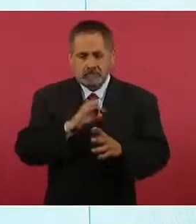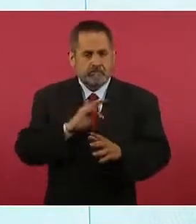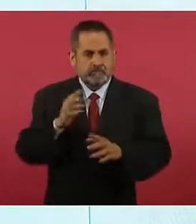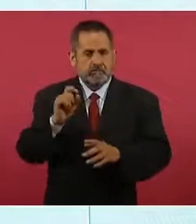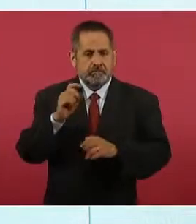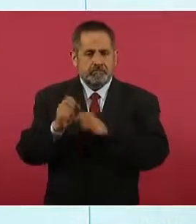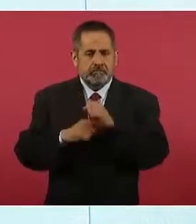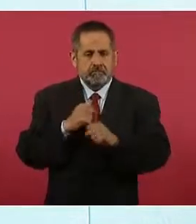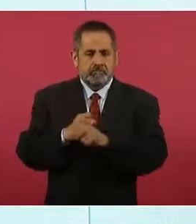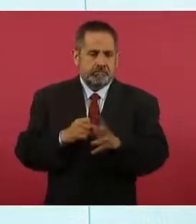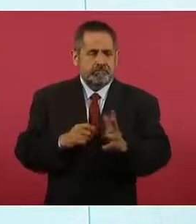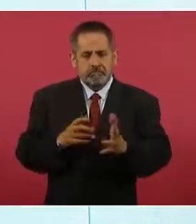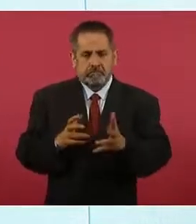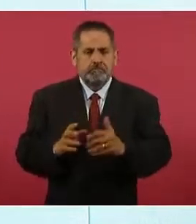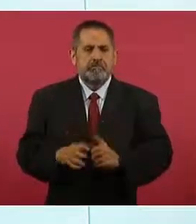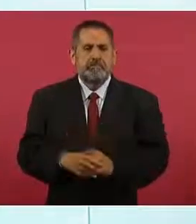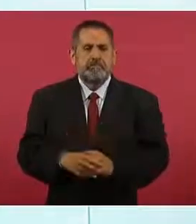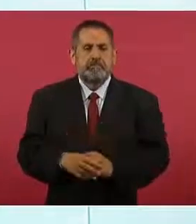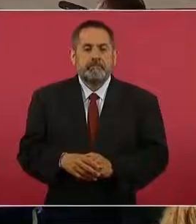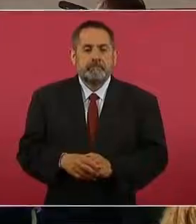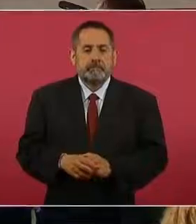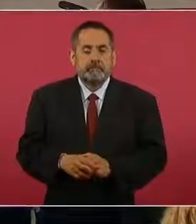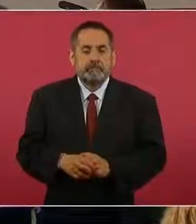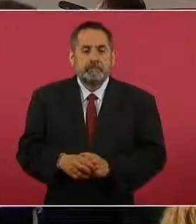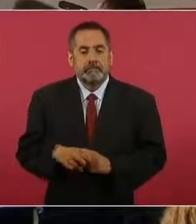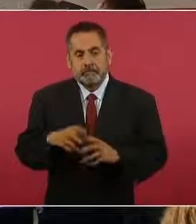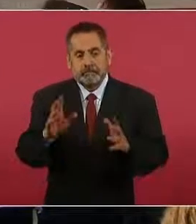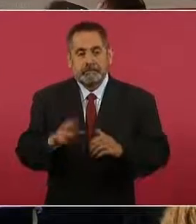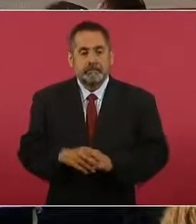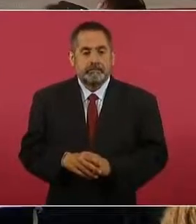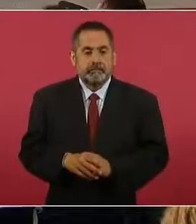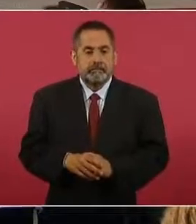aproximadamente. Bueno,